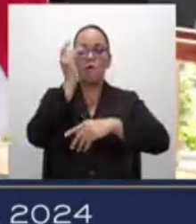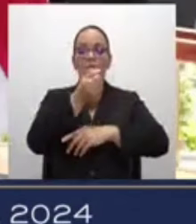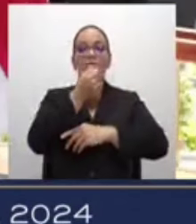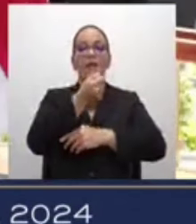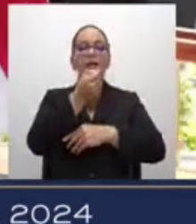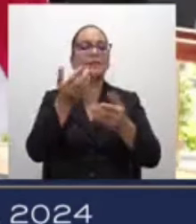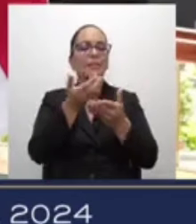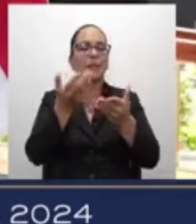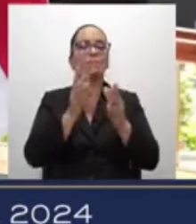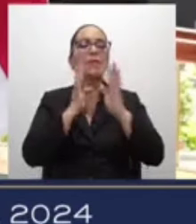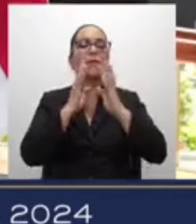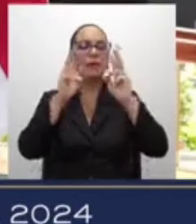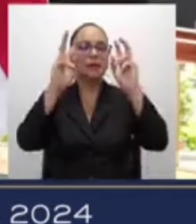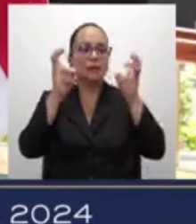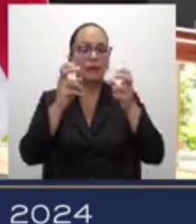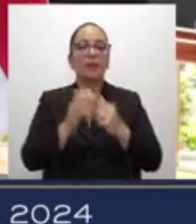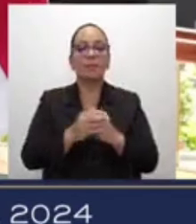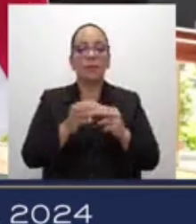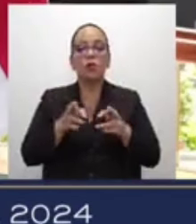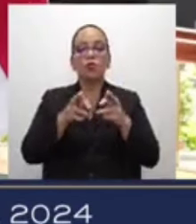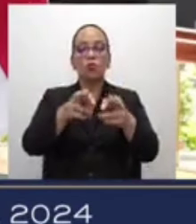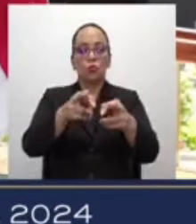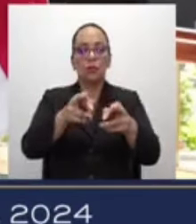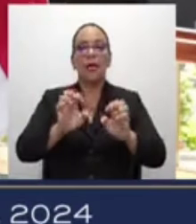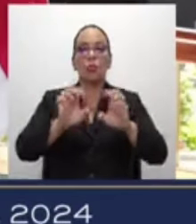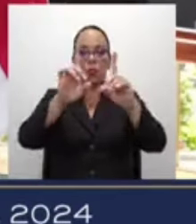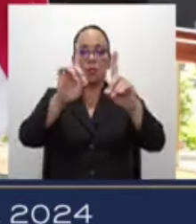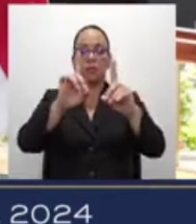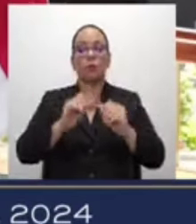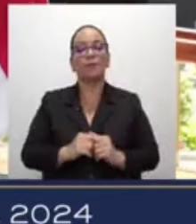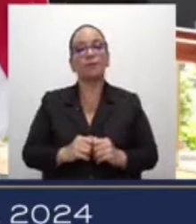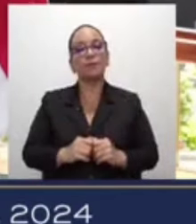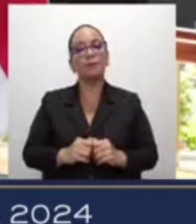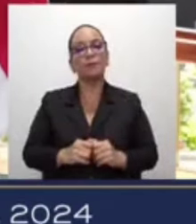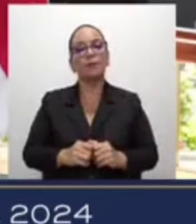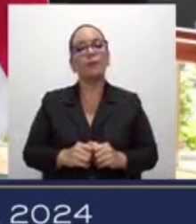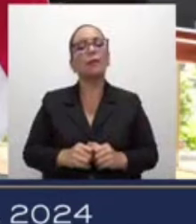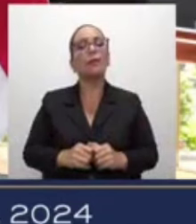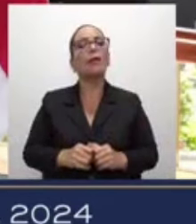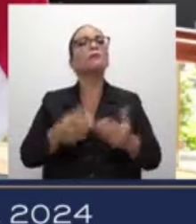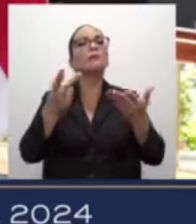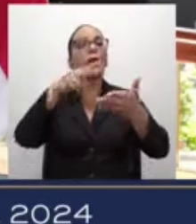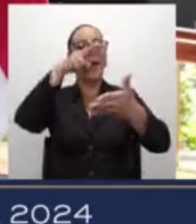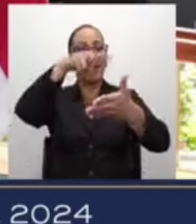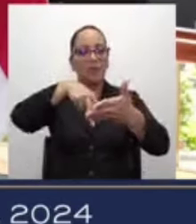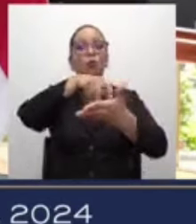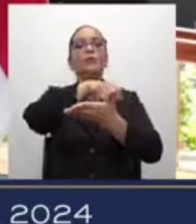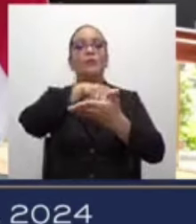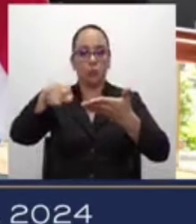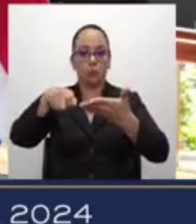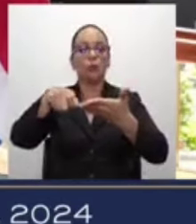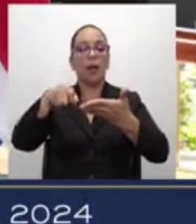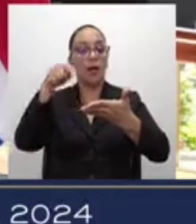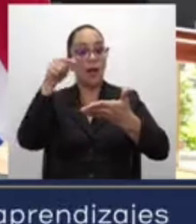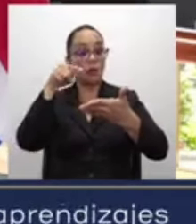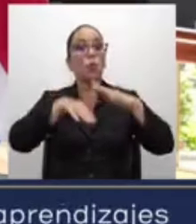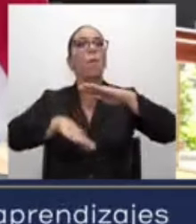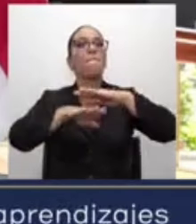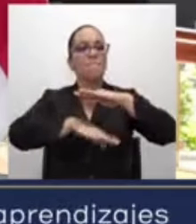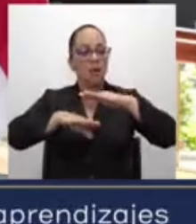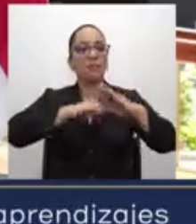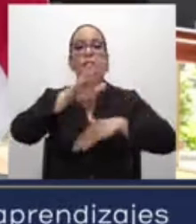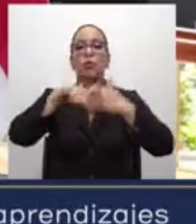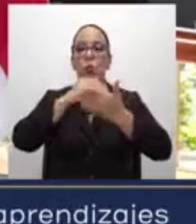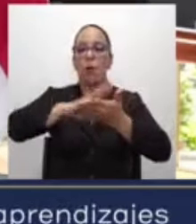prensa, refiriéndonos a la ruta de la educación sobre la lectoescritura, como base de todos los